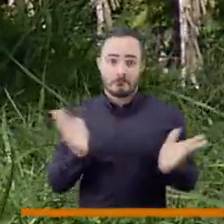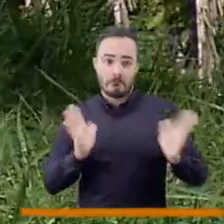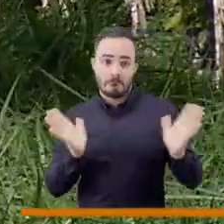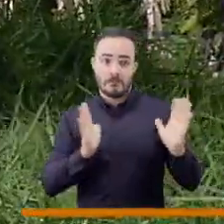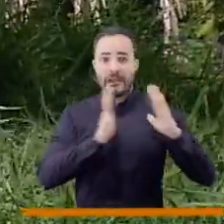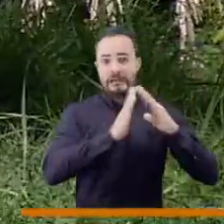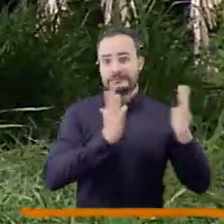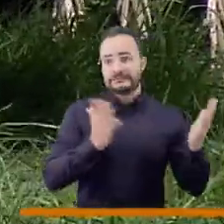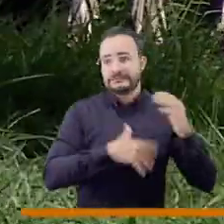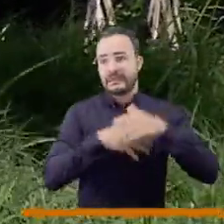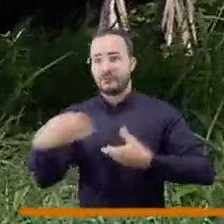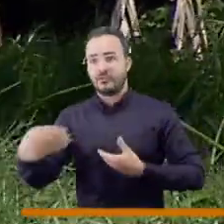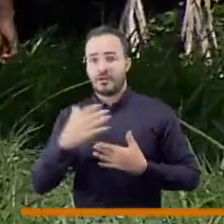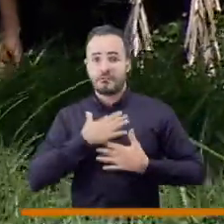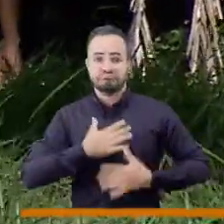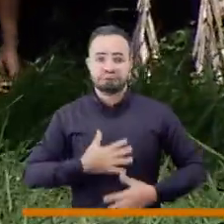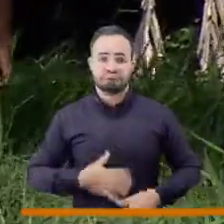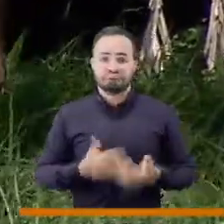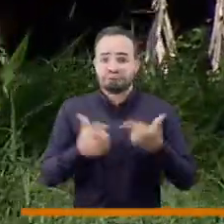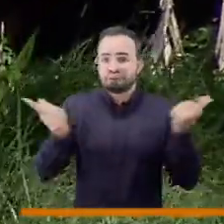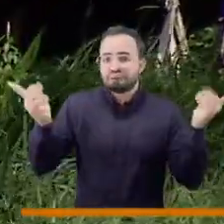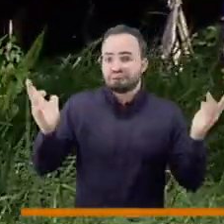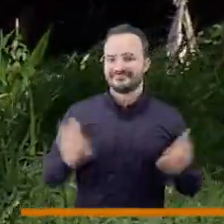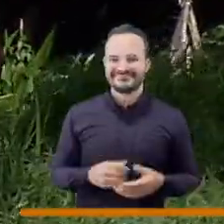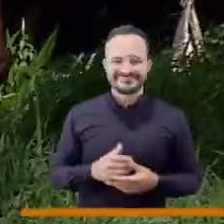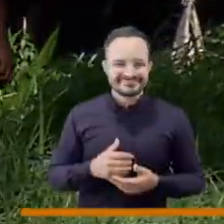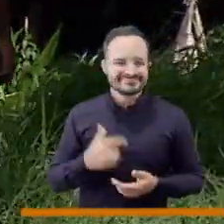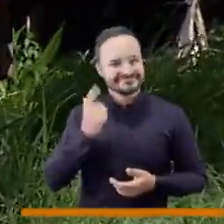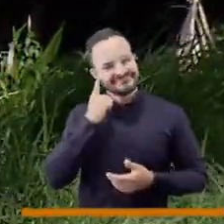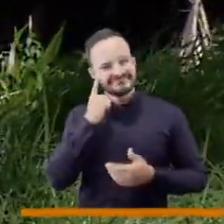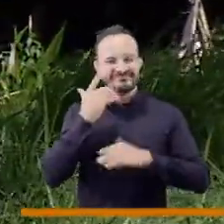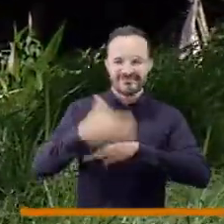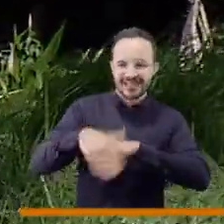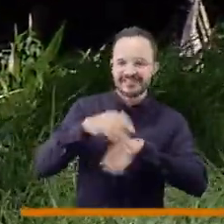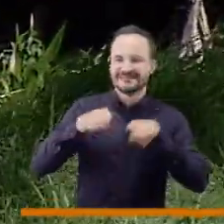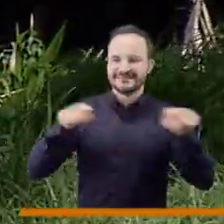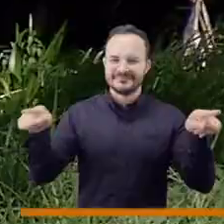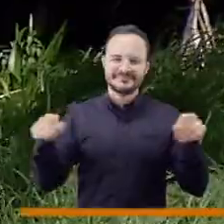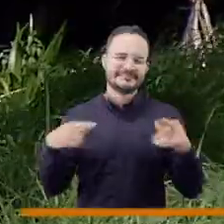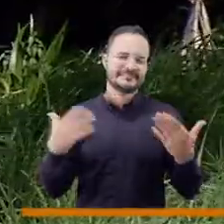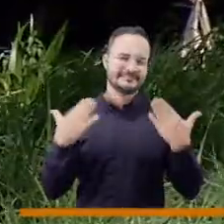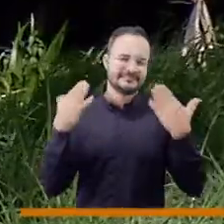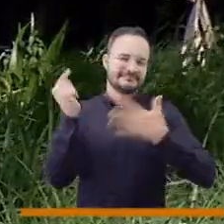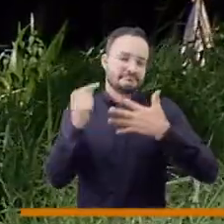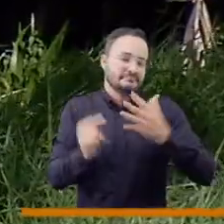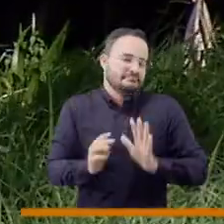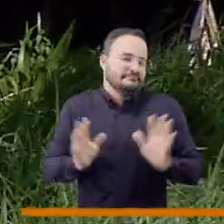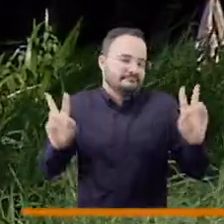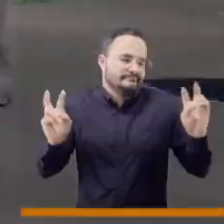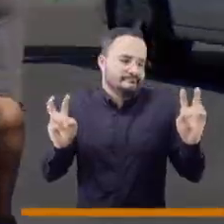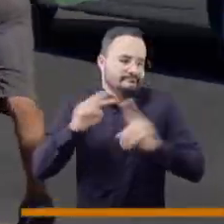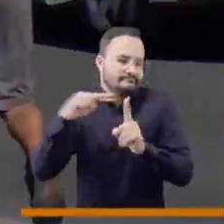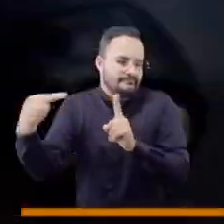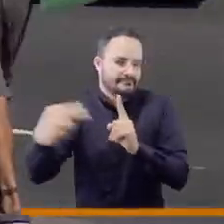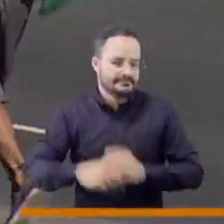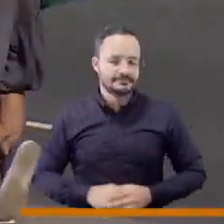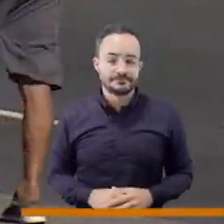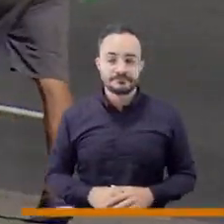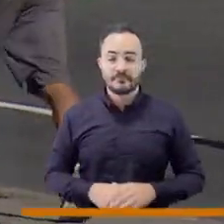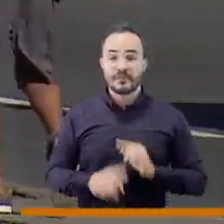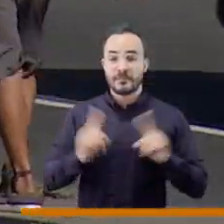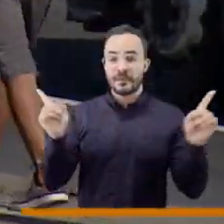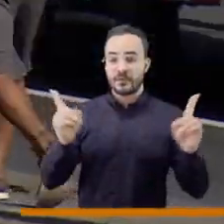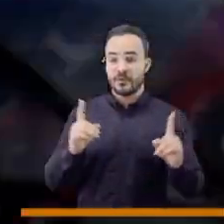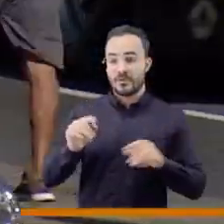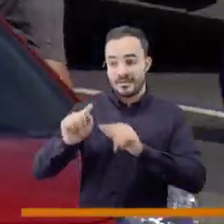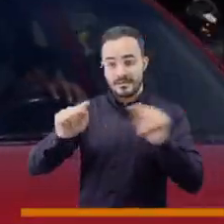obligaciones, nadie lo presiona. La calle tiene sus ventajas, digamos en ese sentido, pero sobre todo en esta